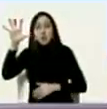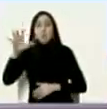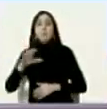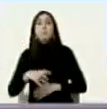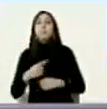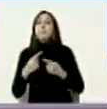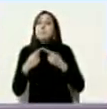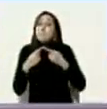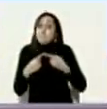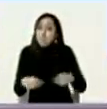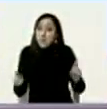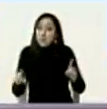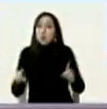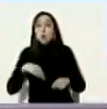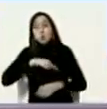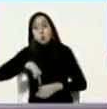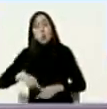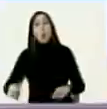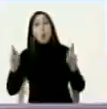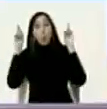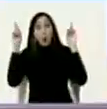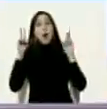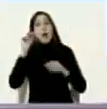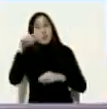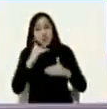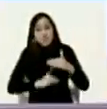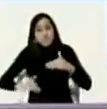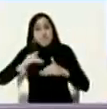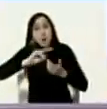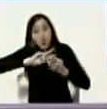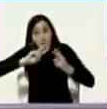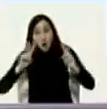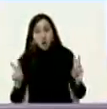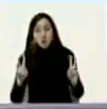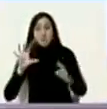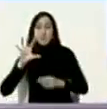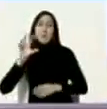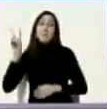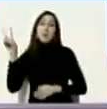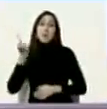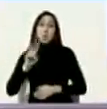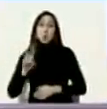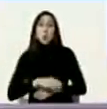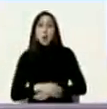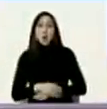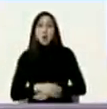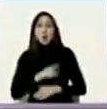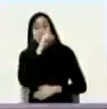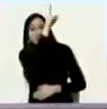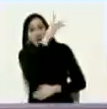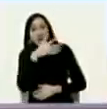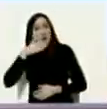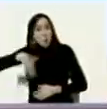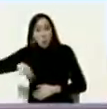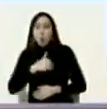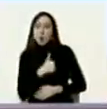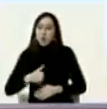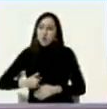pero ojalá nosotros aspiramos en una potencia de paz el pueblo de Estados Unidos así lo quiere